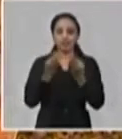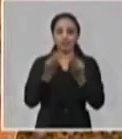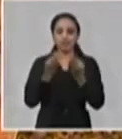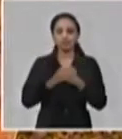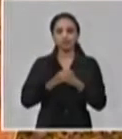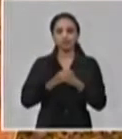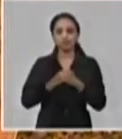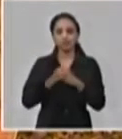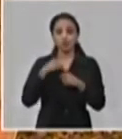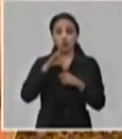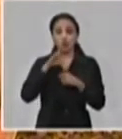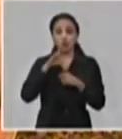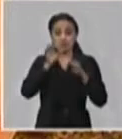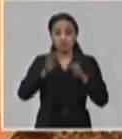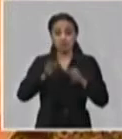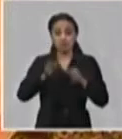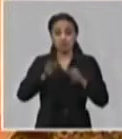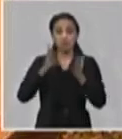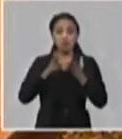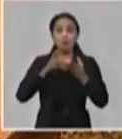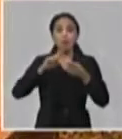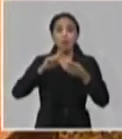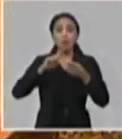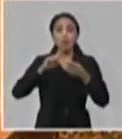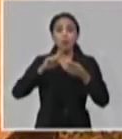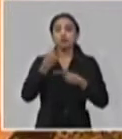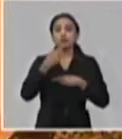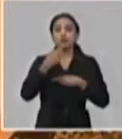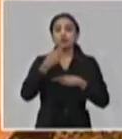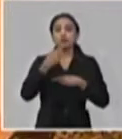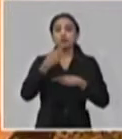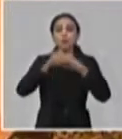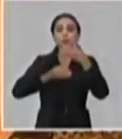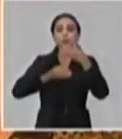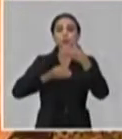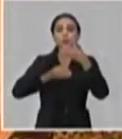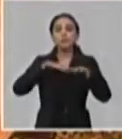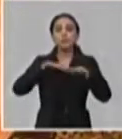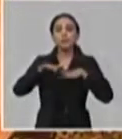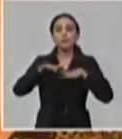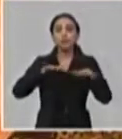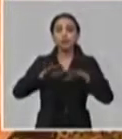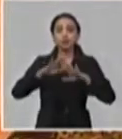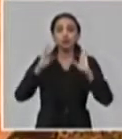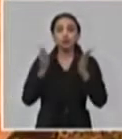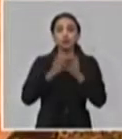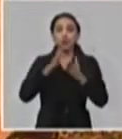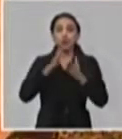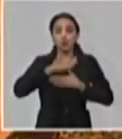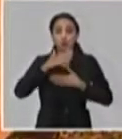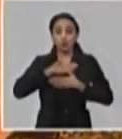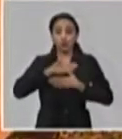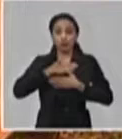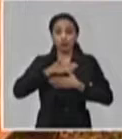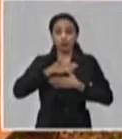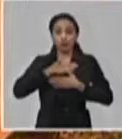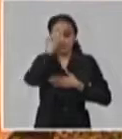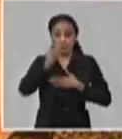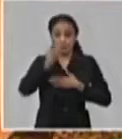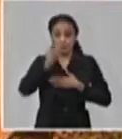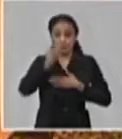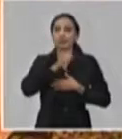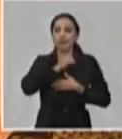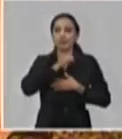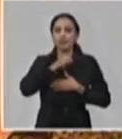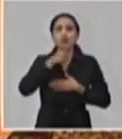digo de esa manera, porque hemos estado desarrollando todo un proceso de preparación de todo nuestro personal que permita